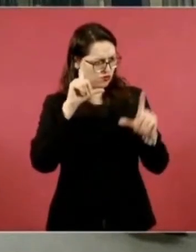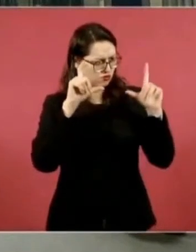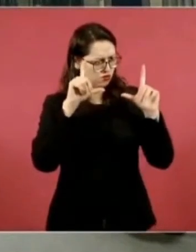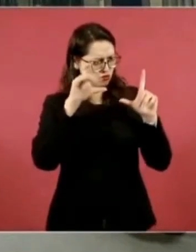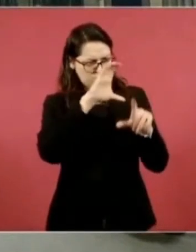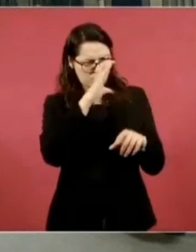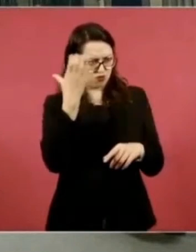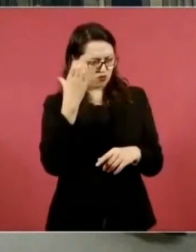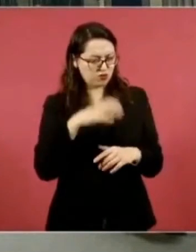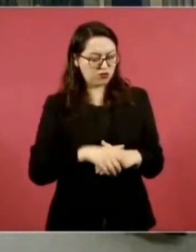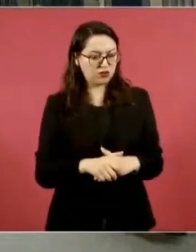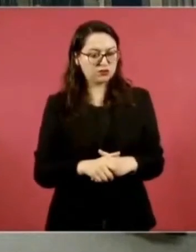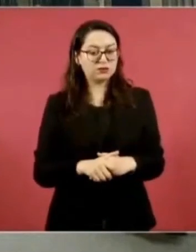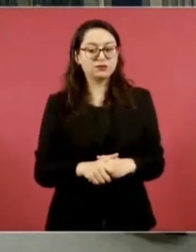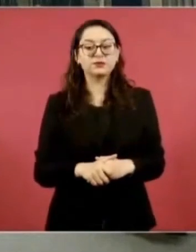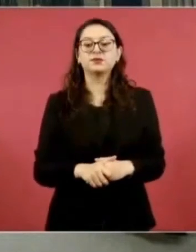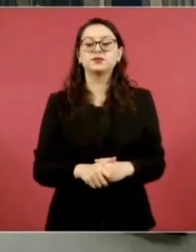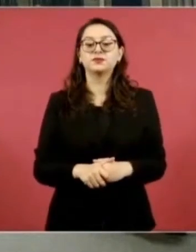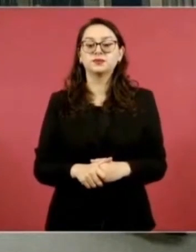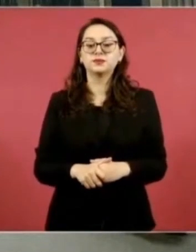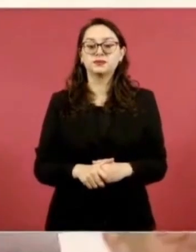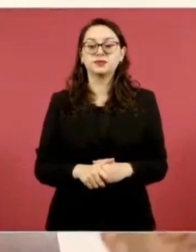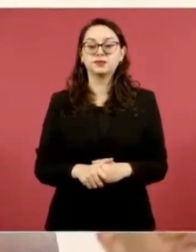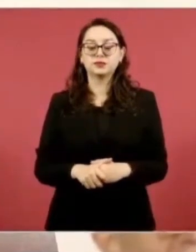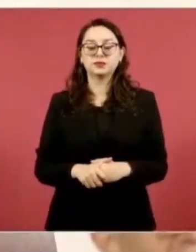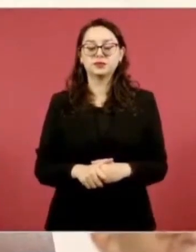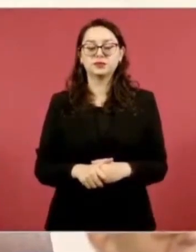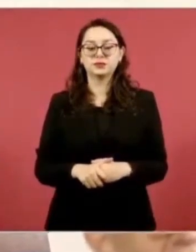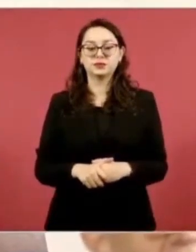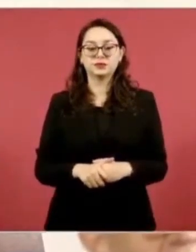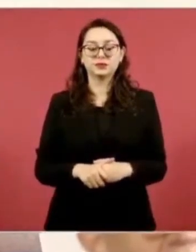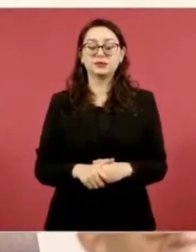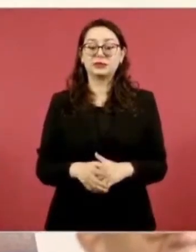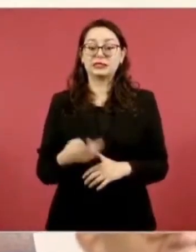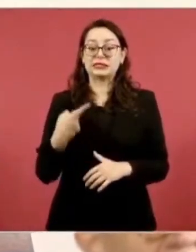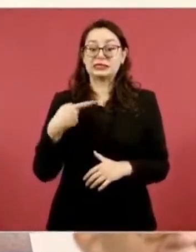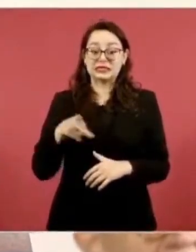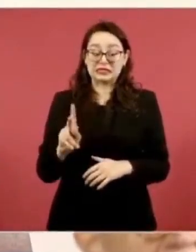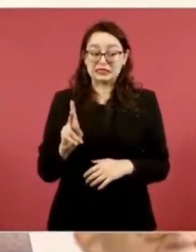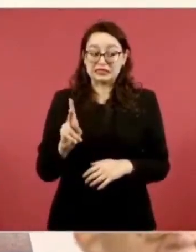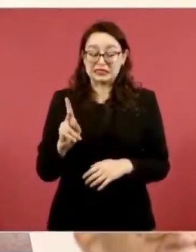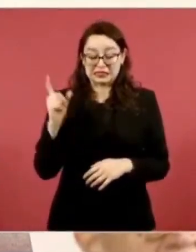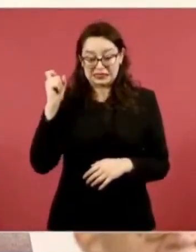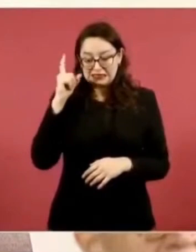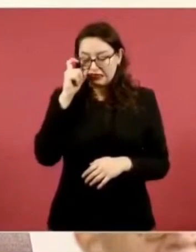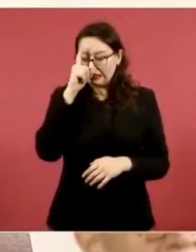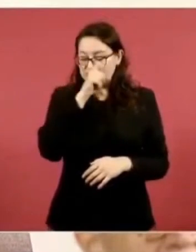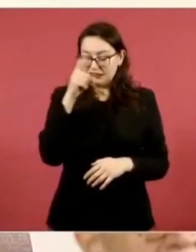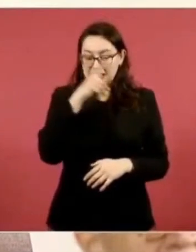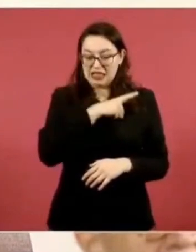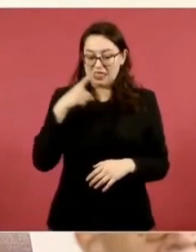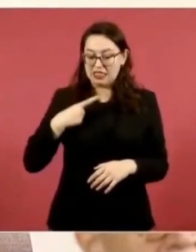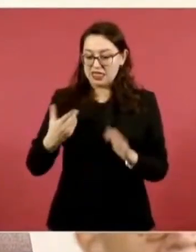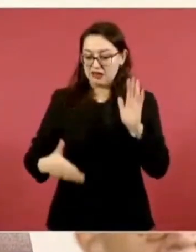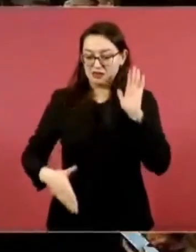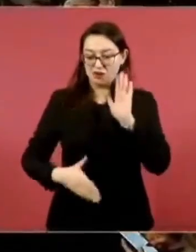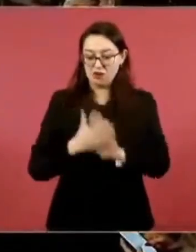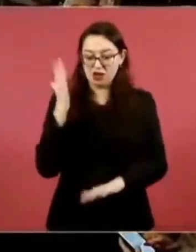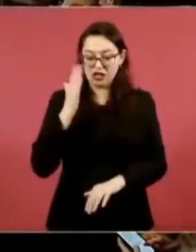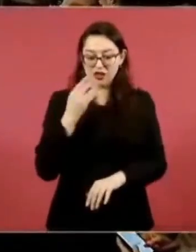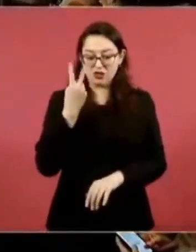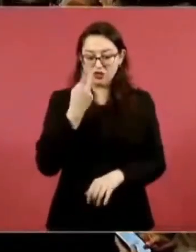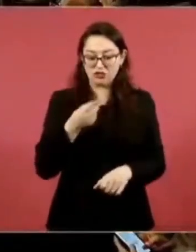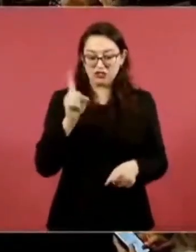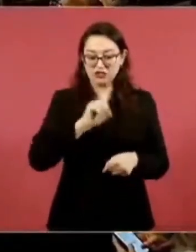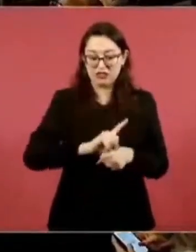Nada más que son dos días en Mula